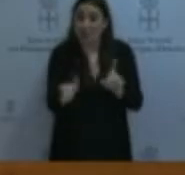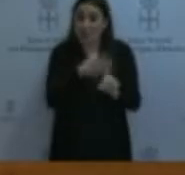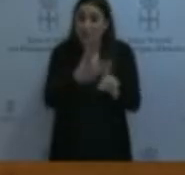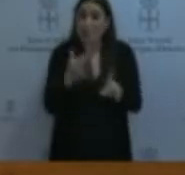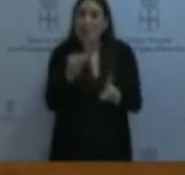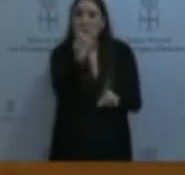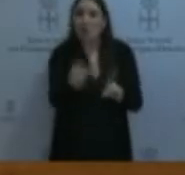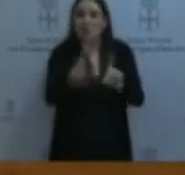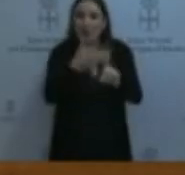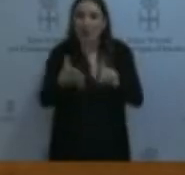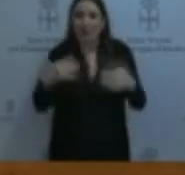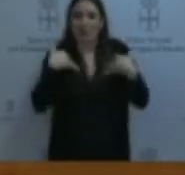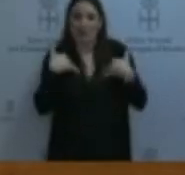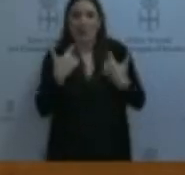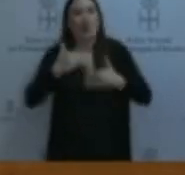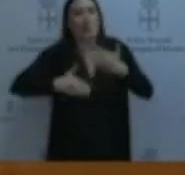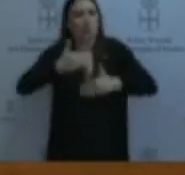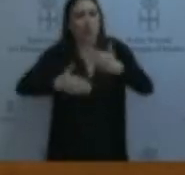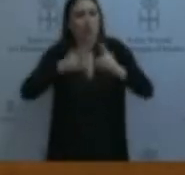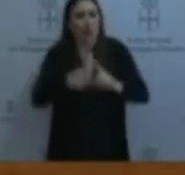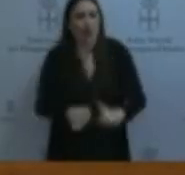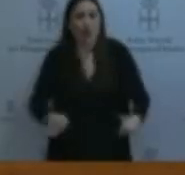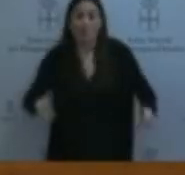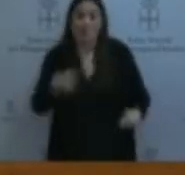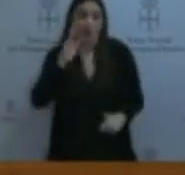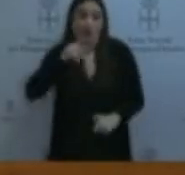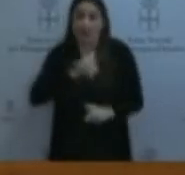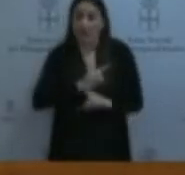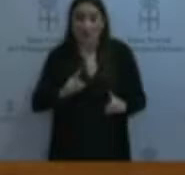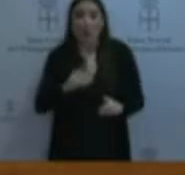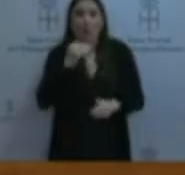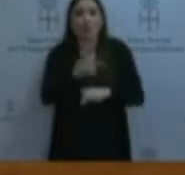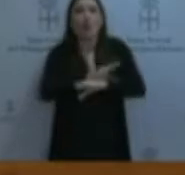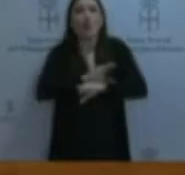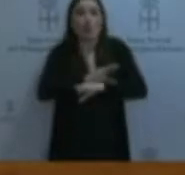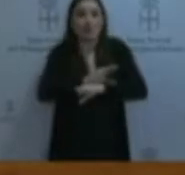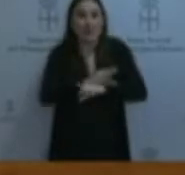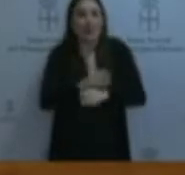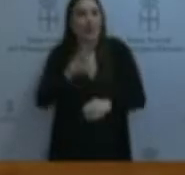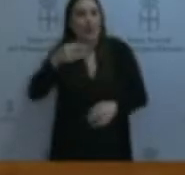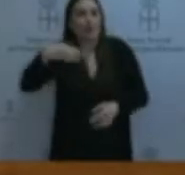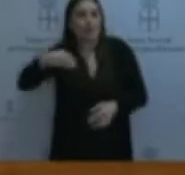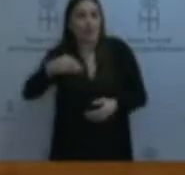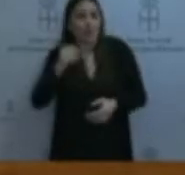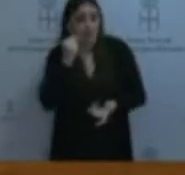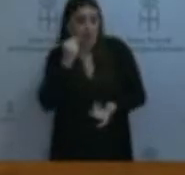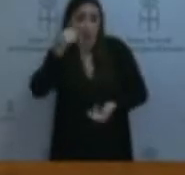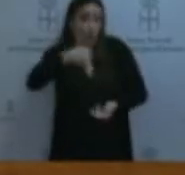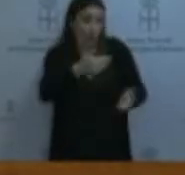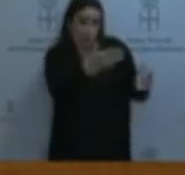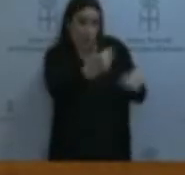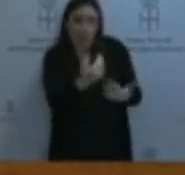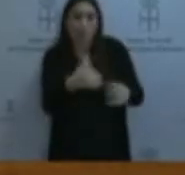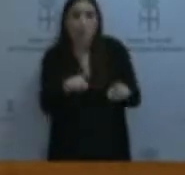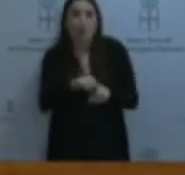procesos largos, delicados y complejos que tampoco se reconocen, algo que la consejería que preside el señor Fernández, hoy ausente como su tocayo